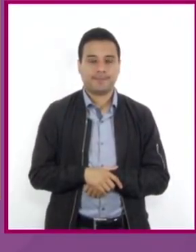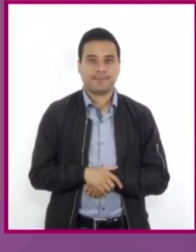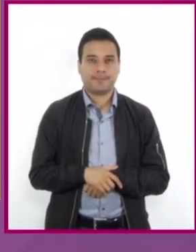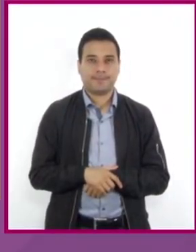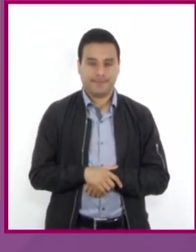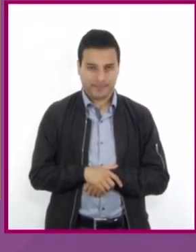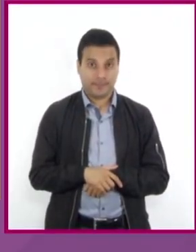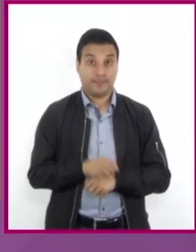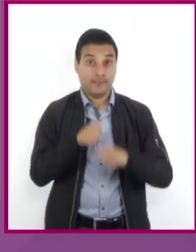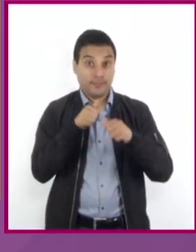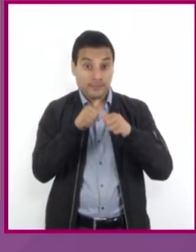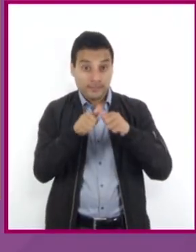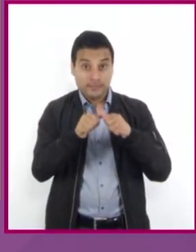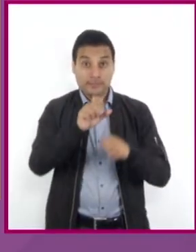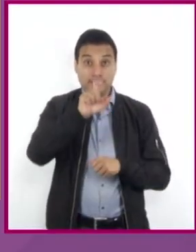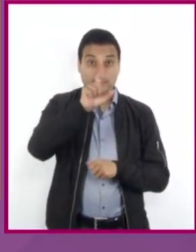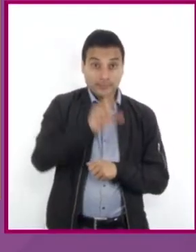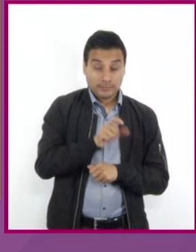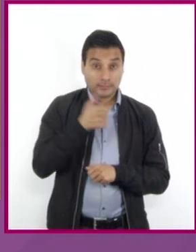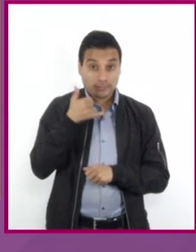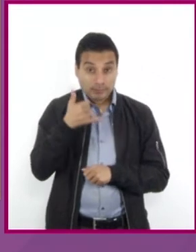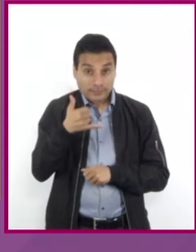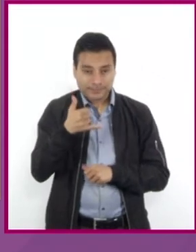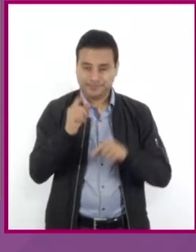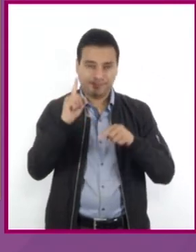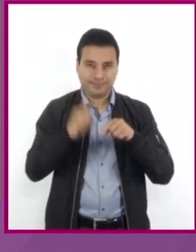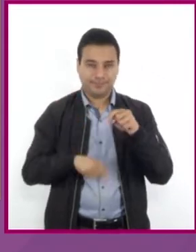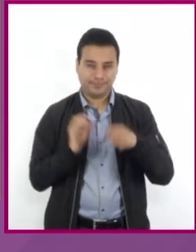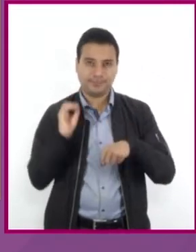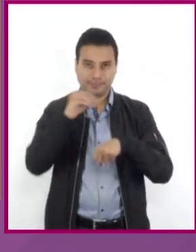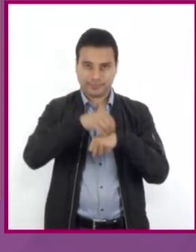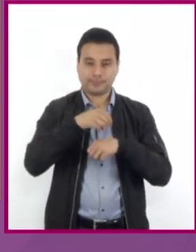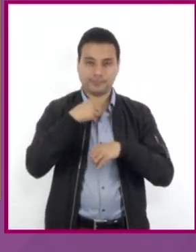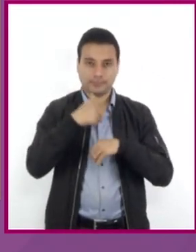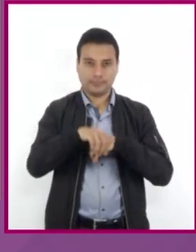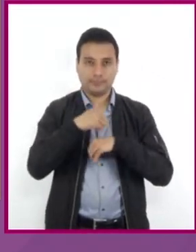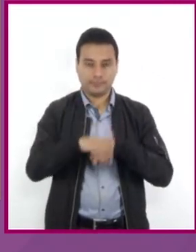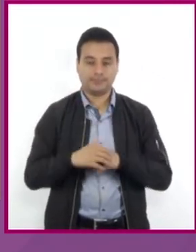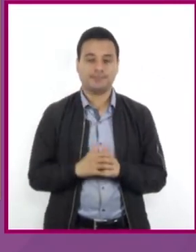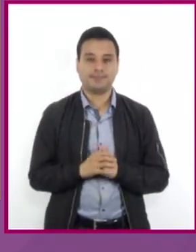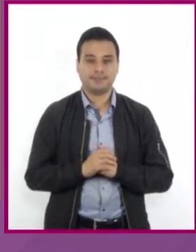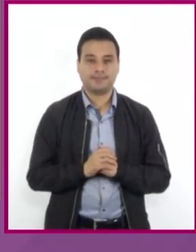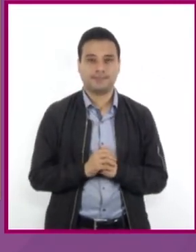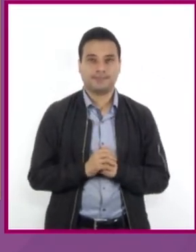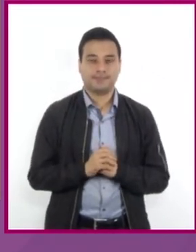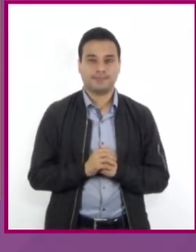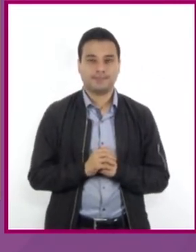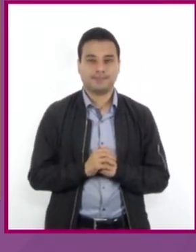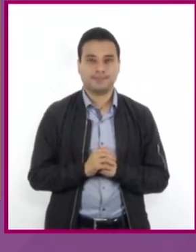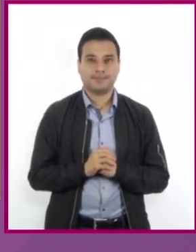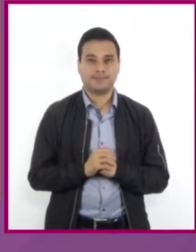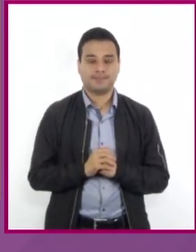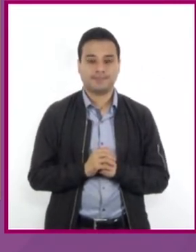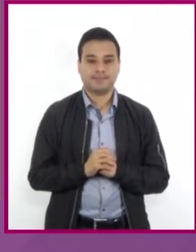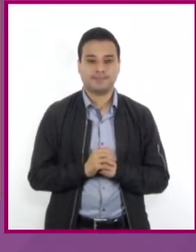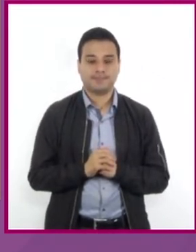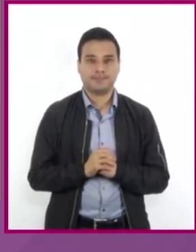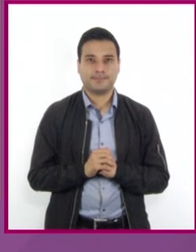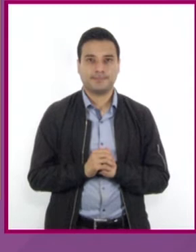de las literales X y Y en cada una de las ecuaciones. Empezamos con la primera ecuación.